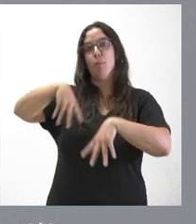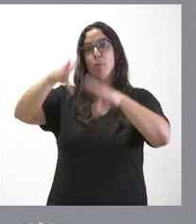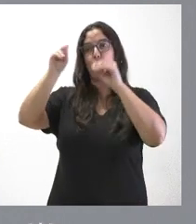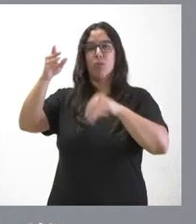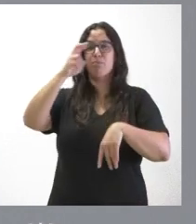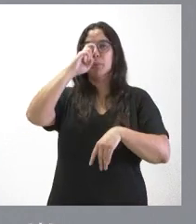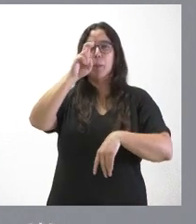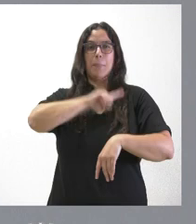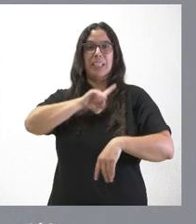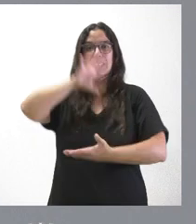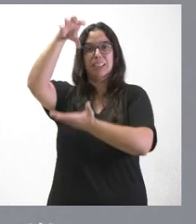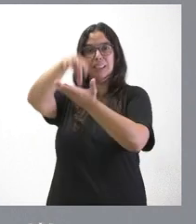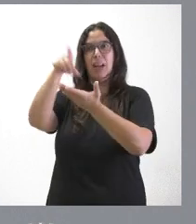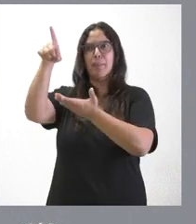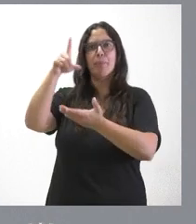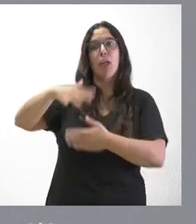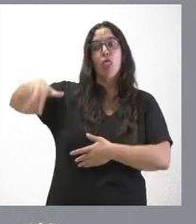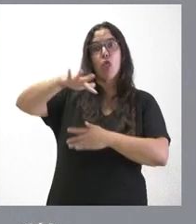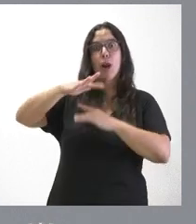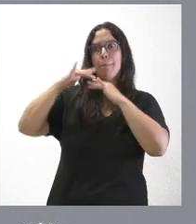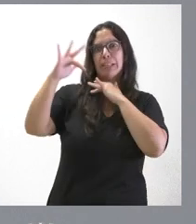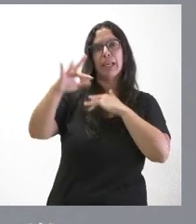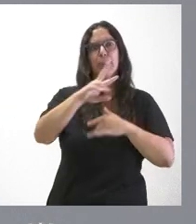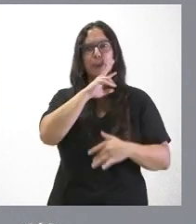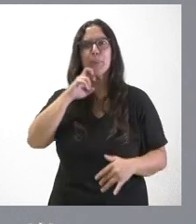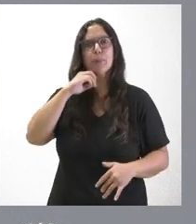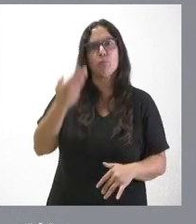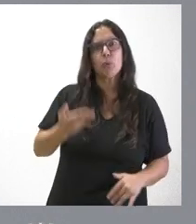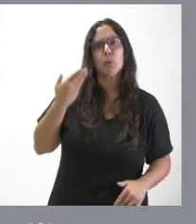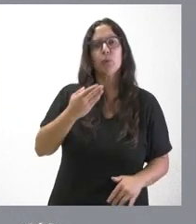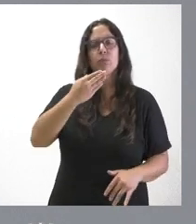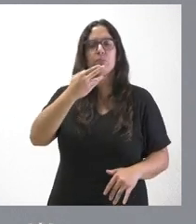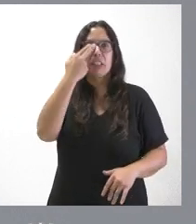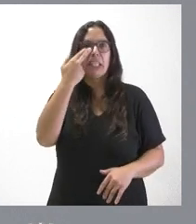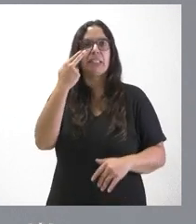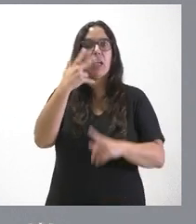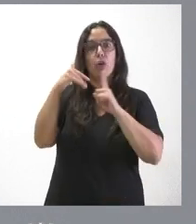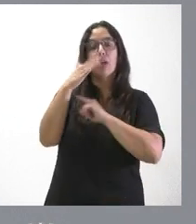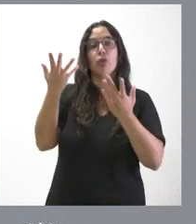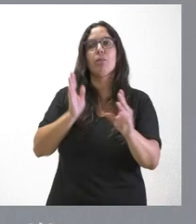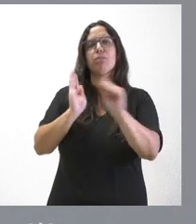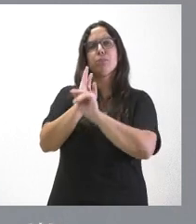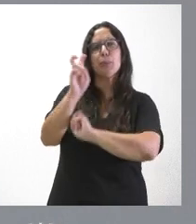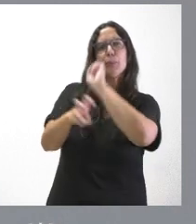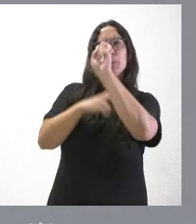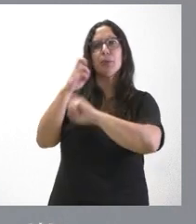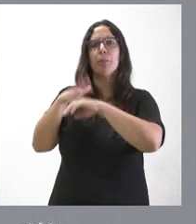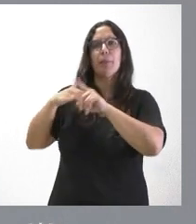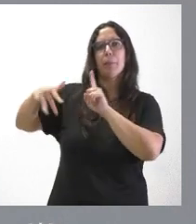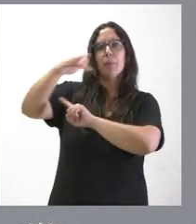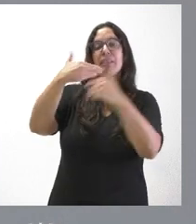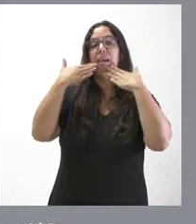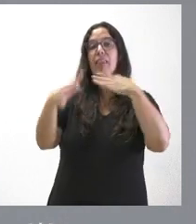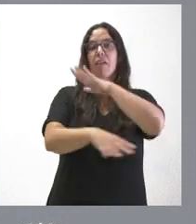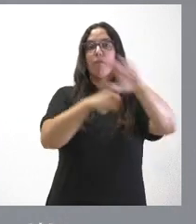en un paraje de elevado interés ecológico y que, a través de esta actuación, se financia su restauración ambiental mediante fondos